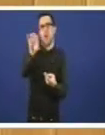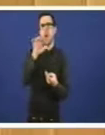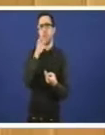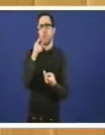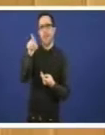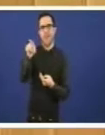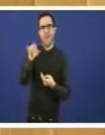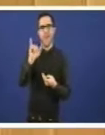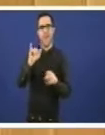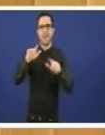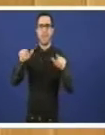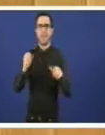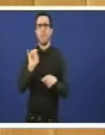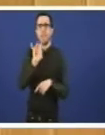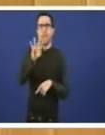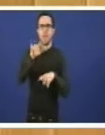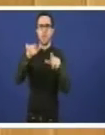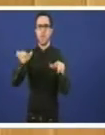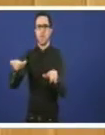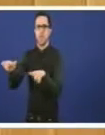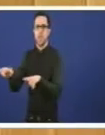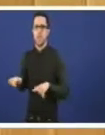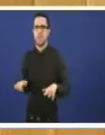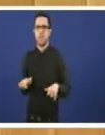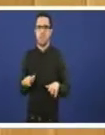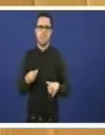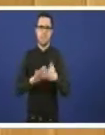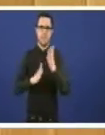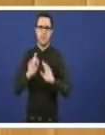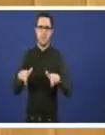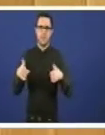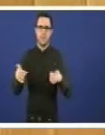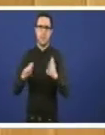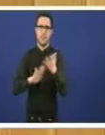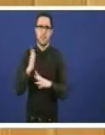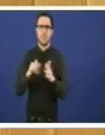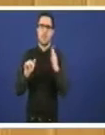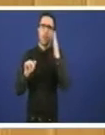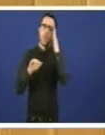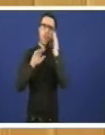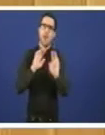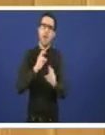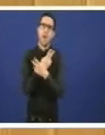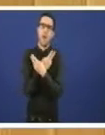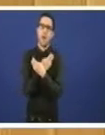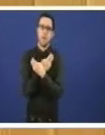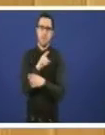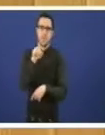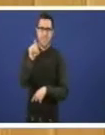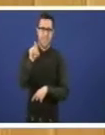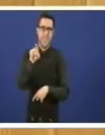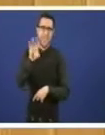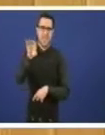14 plantas incineradoras. Efectivamente, Áustria, que ten apenas 2,5 veces máis de territorio e 2